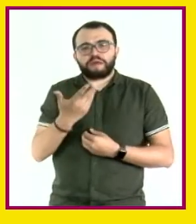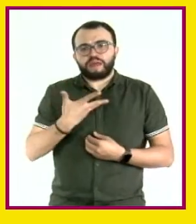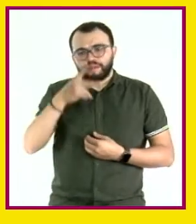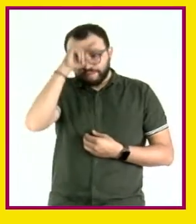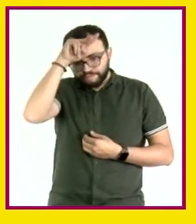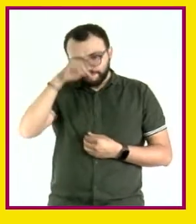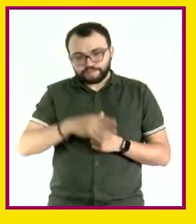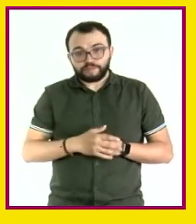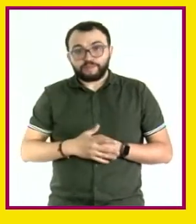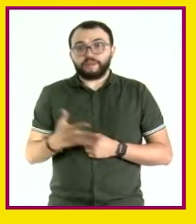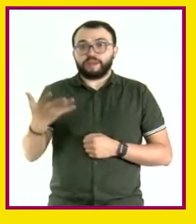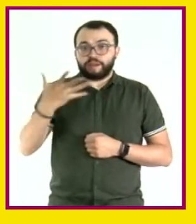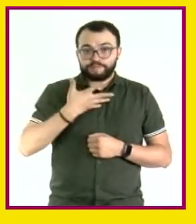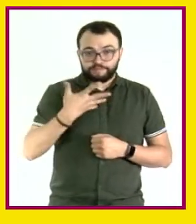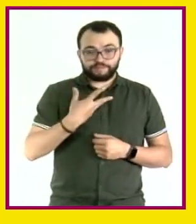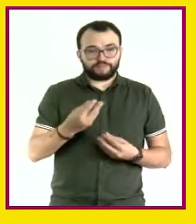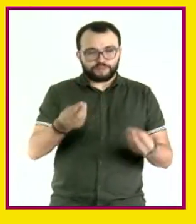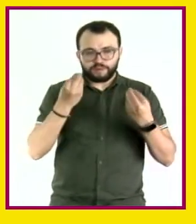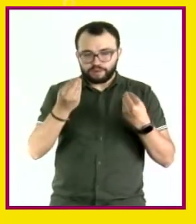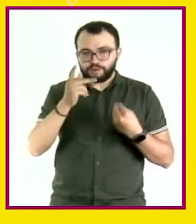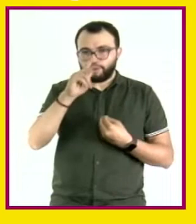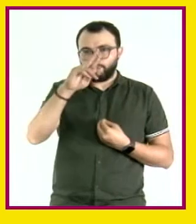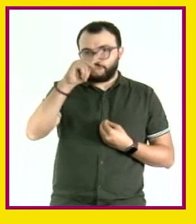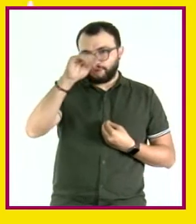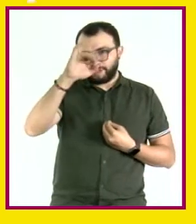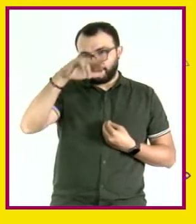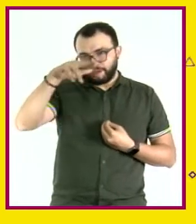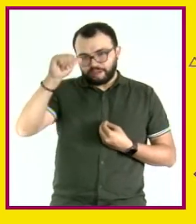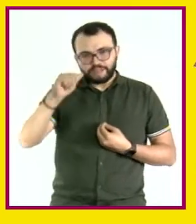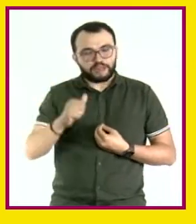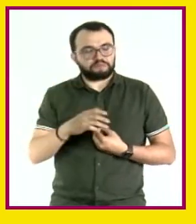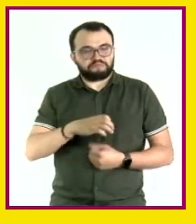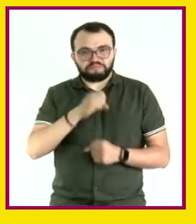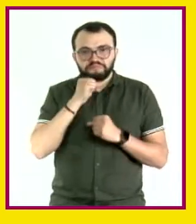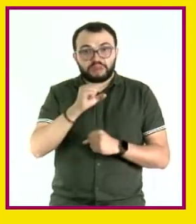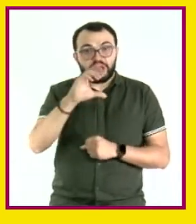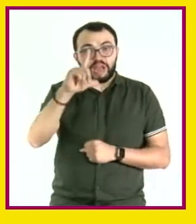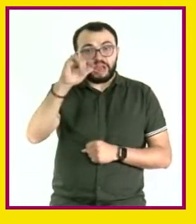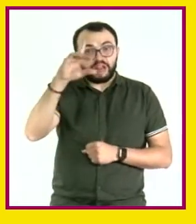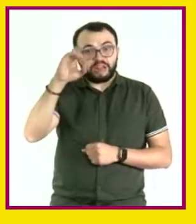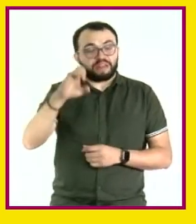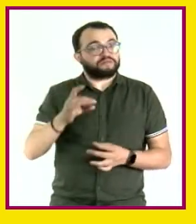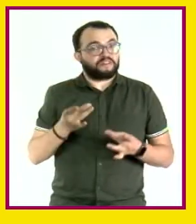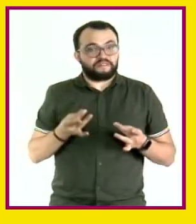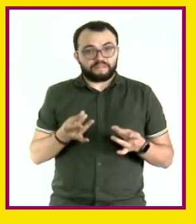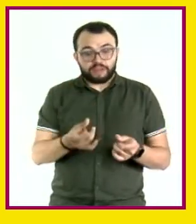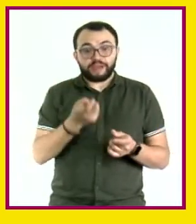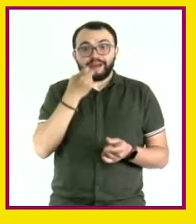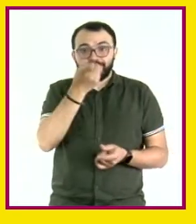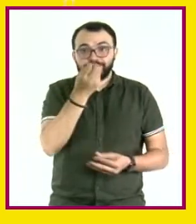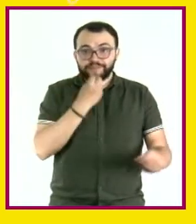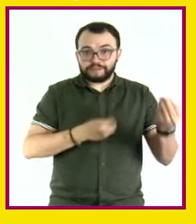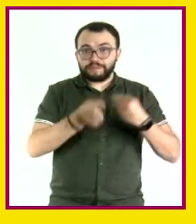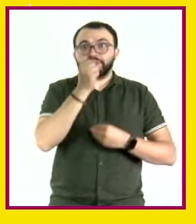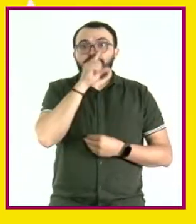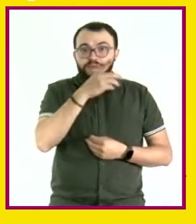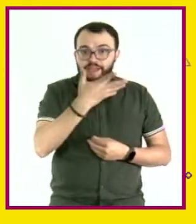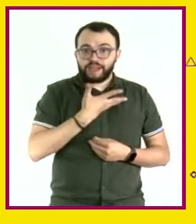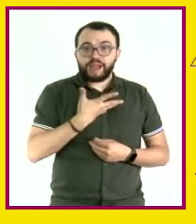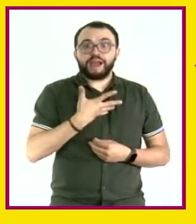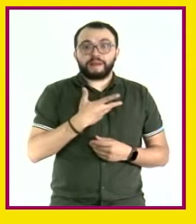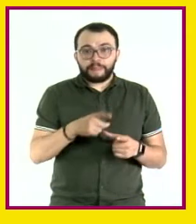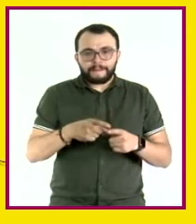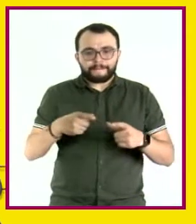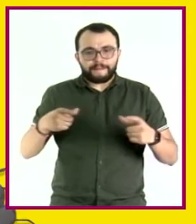de poseer una gran cantidad de proteína de buena calidad, como ya lo mencionamos, estos alimentos también tienen una buena cantidad de